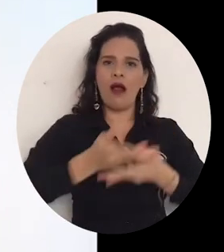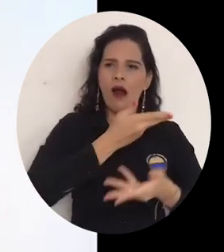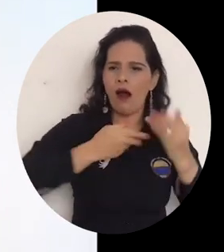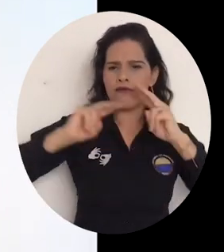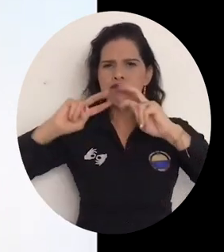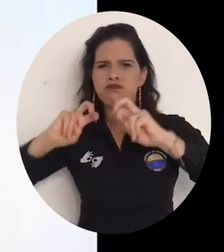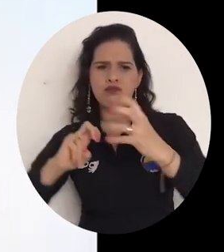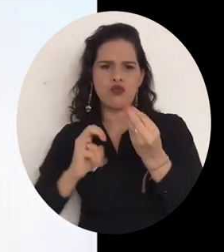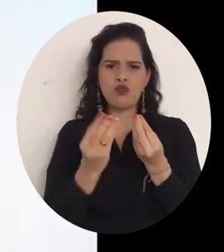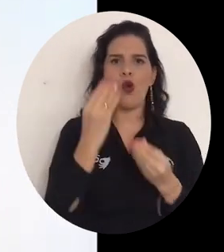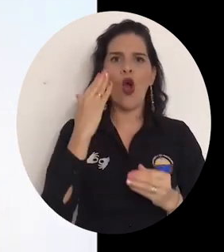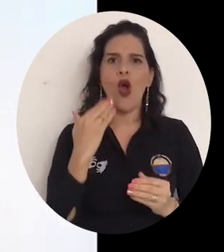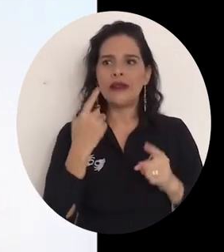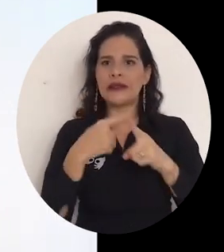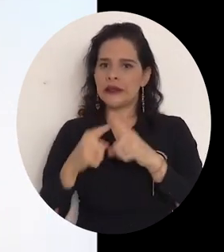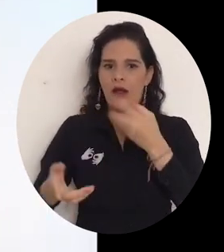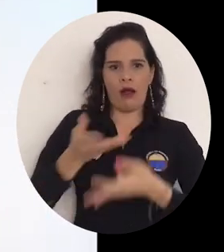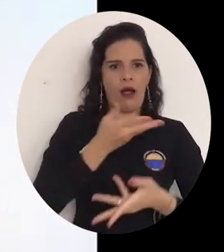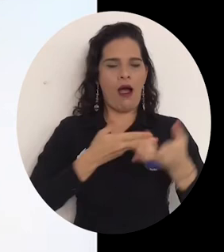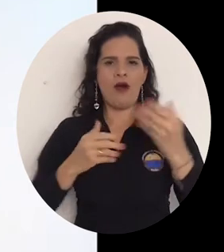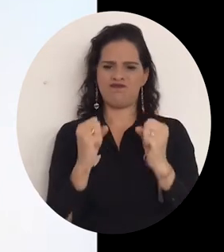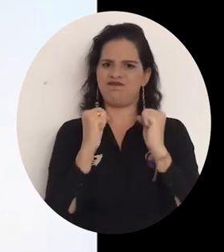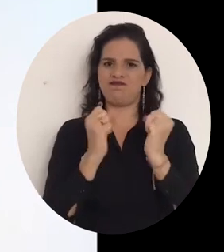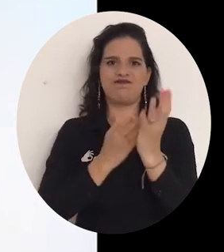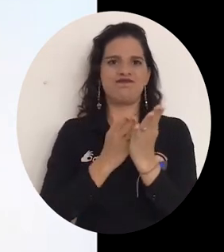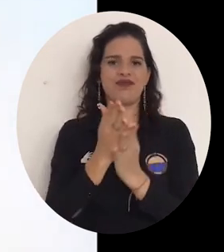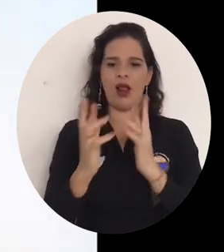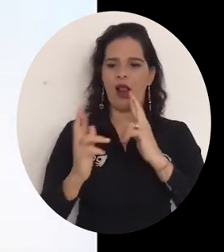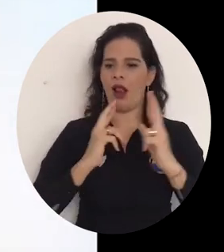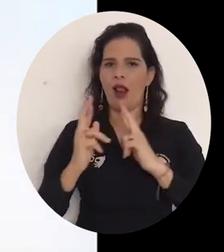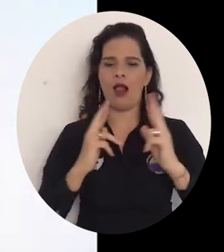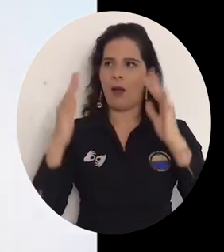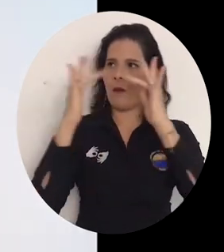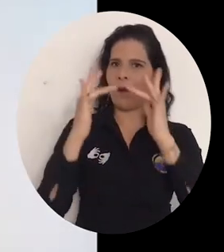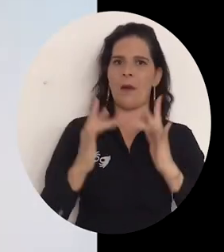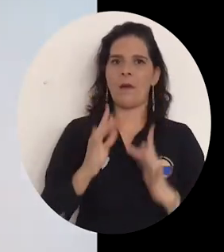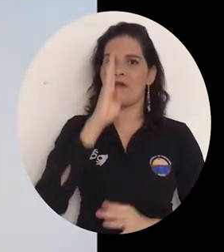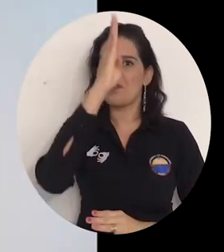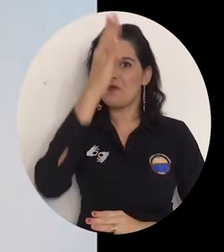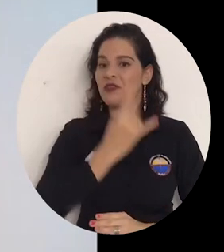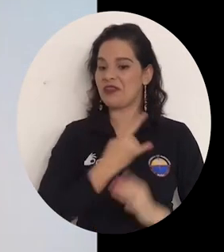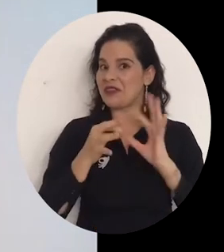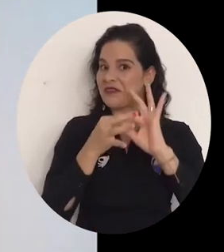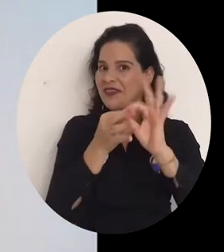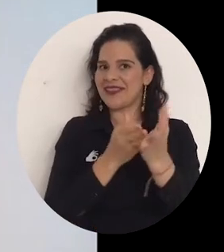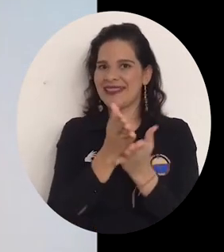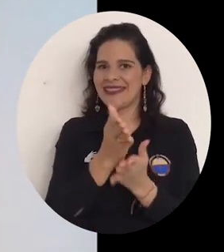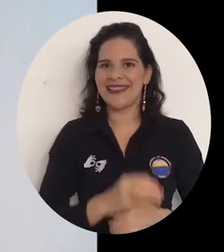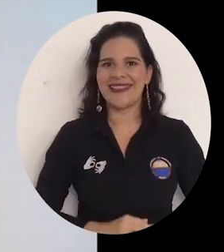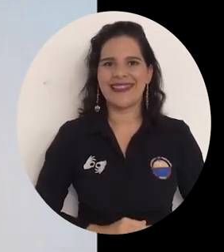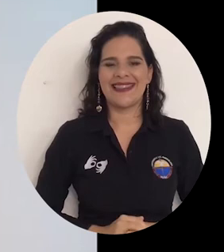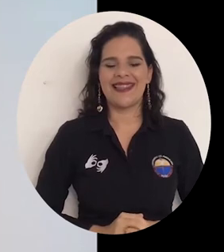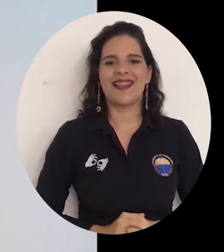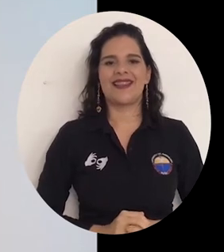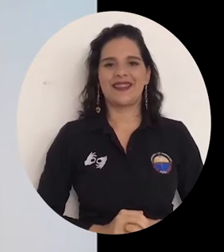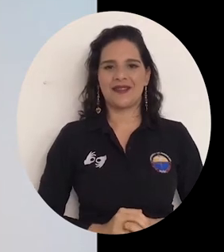and researchers, but also for the students that are in the new generation. Digamos, las